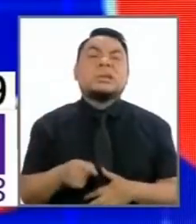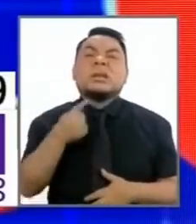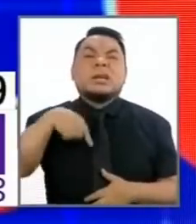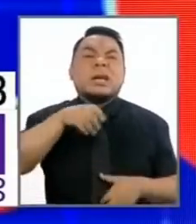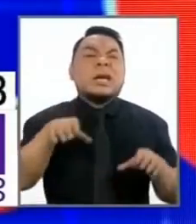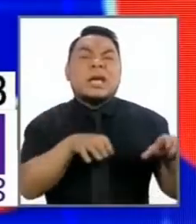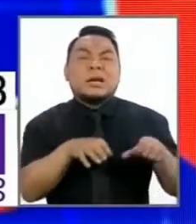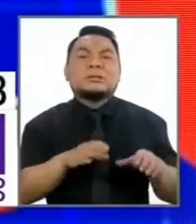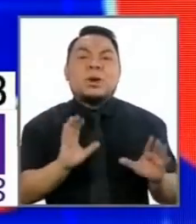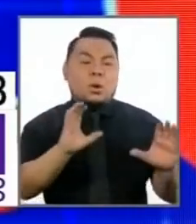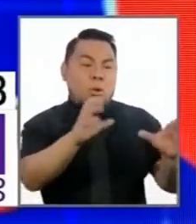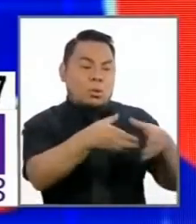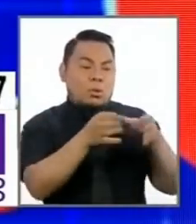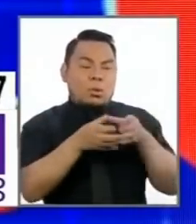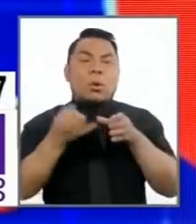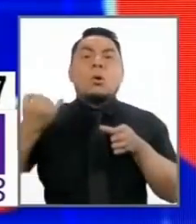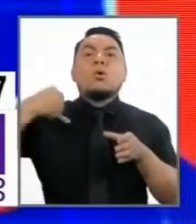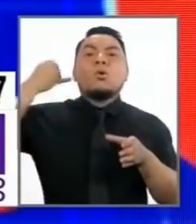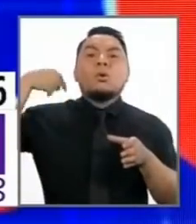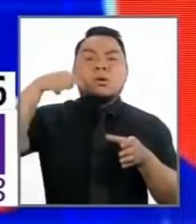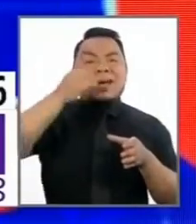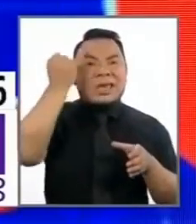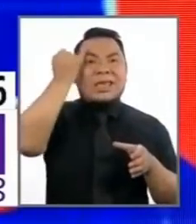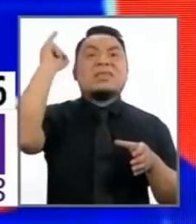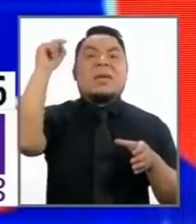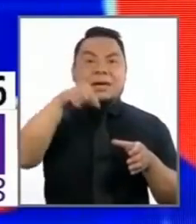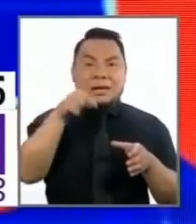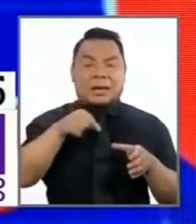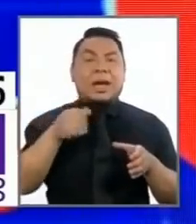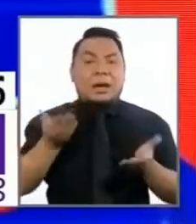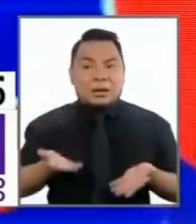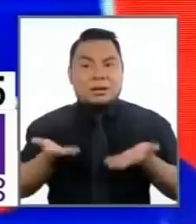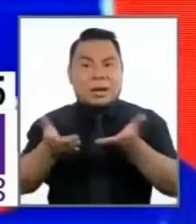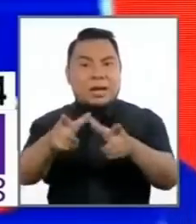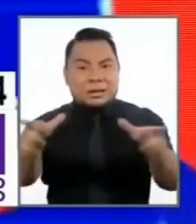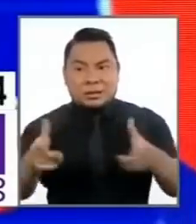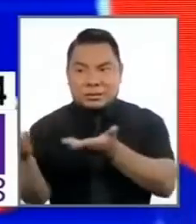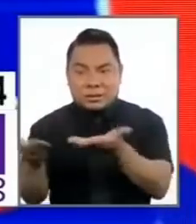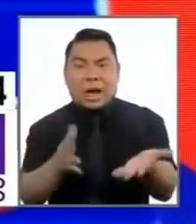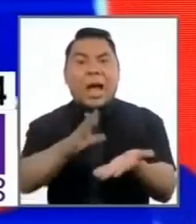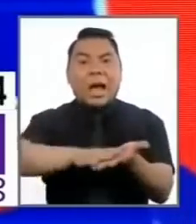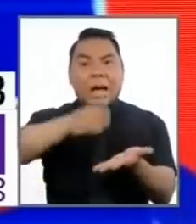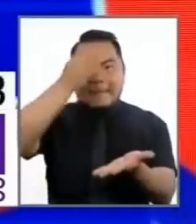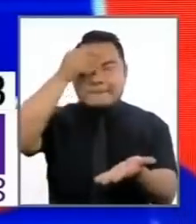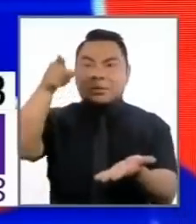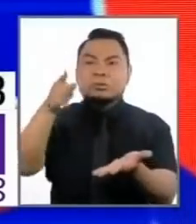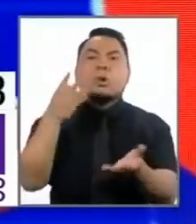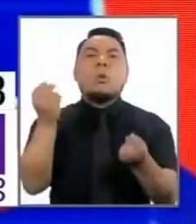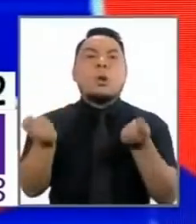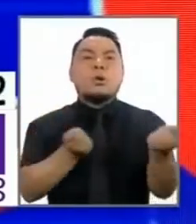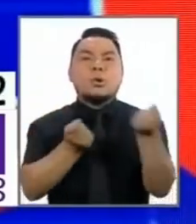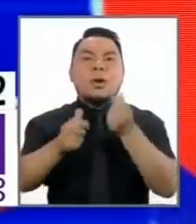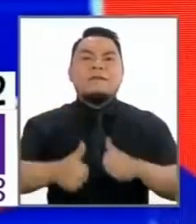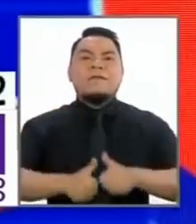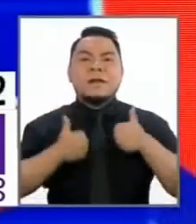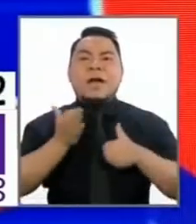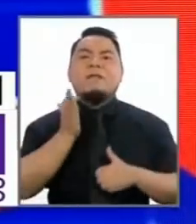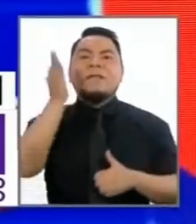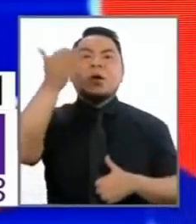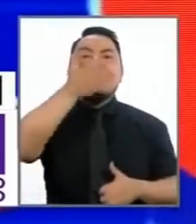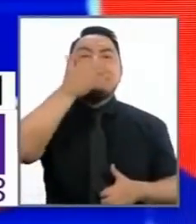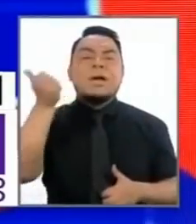son los centros juveniles que es una gran idea darles espacios para que aprendan para que puedan dirigir sus vidas para que tengan un futuro mejor